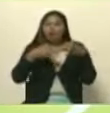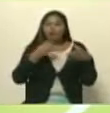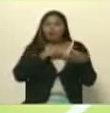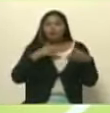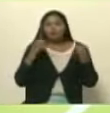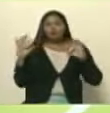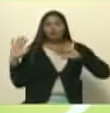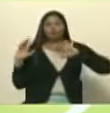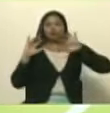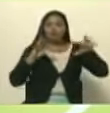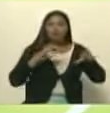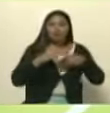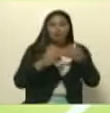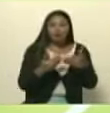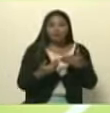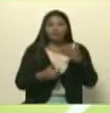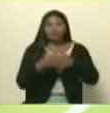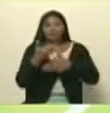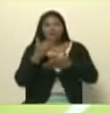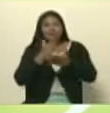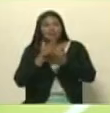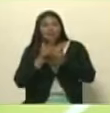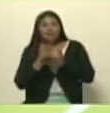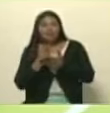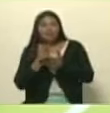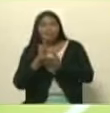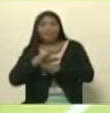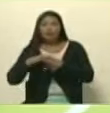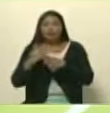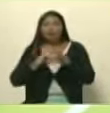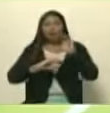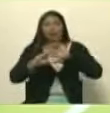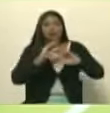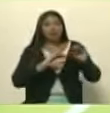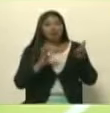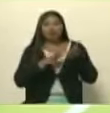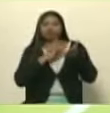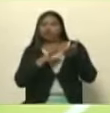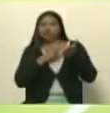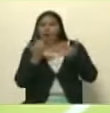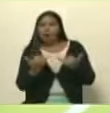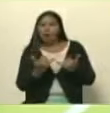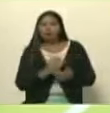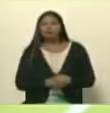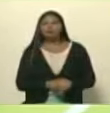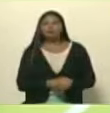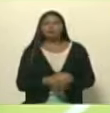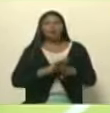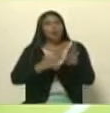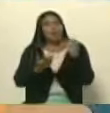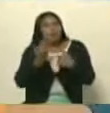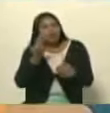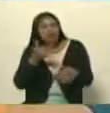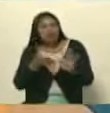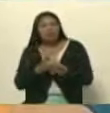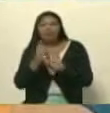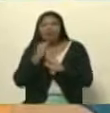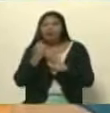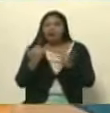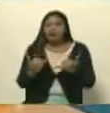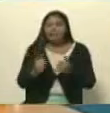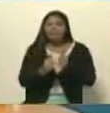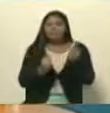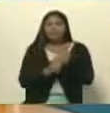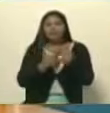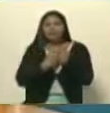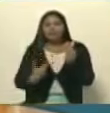masifica más que nunca con el tema de la comunicación digital. Y fíjese que es muy importante lo que acaba de decir, viceministra,